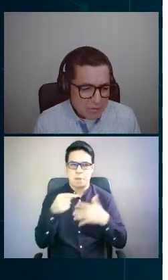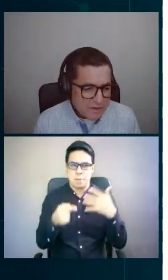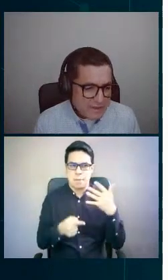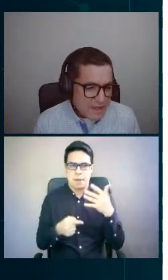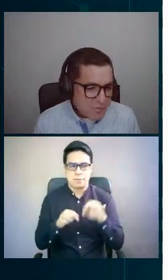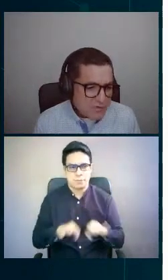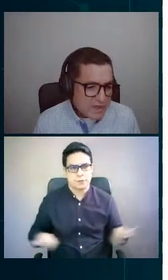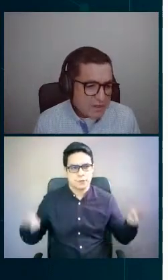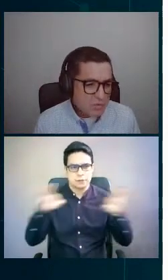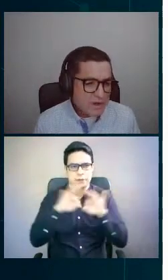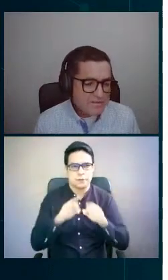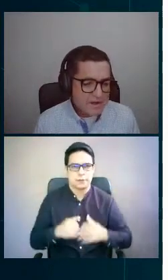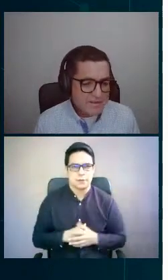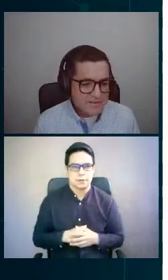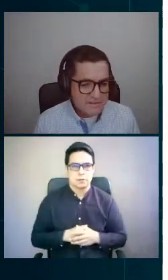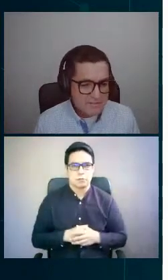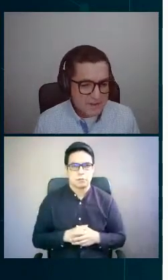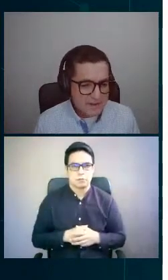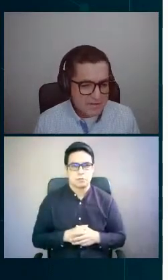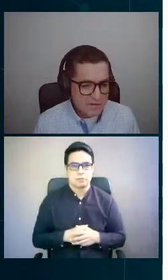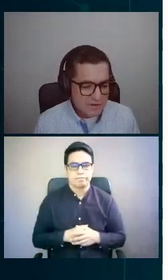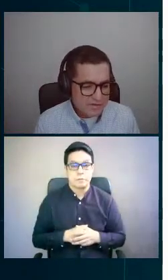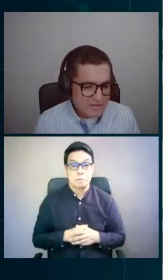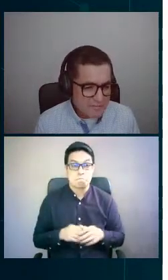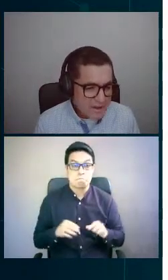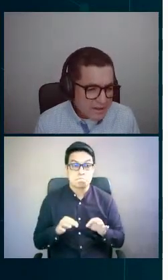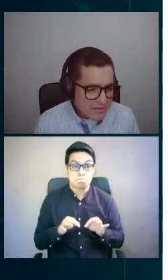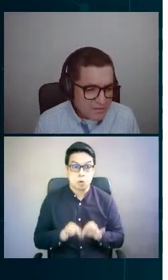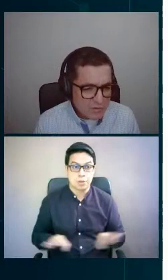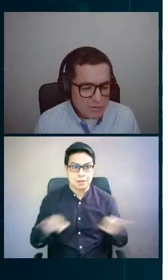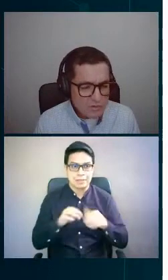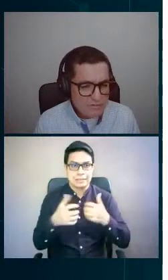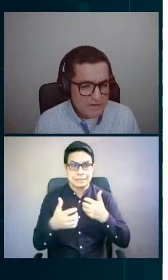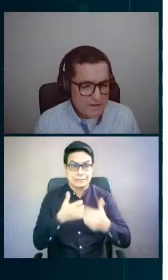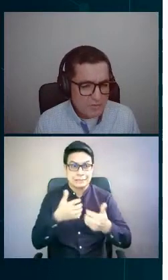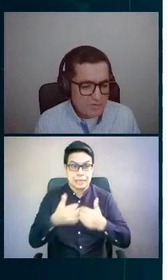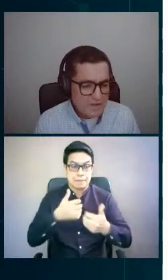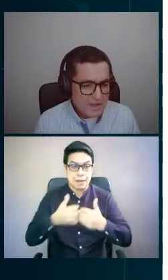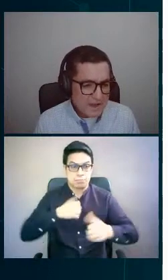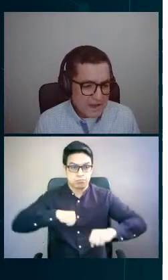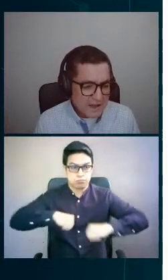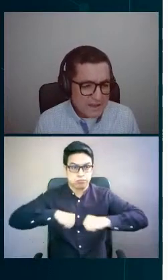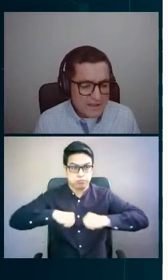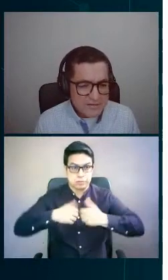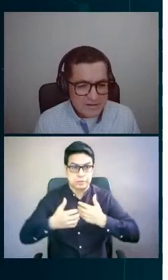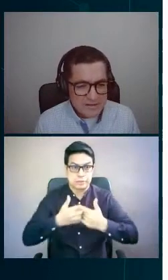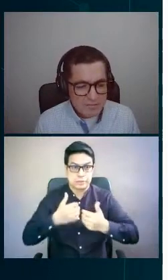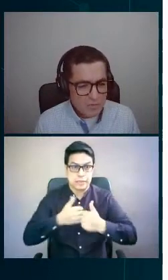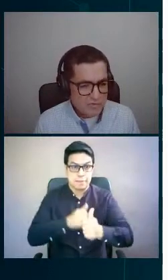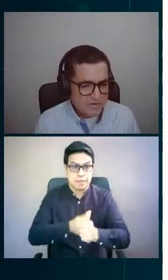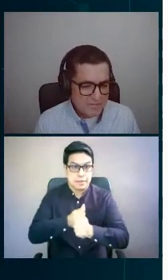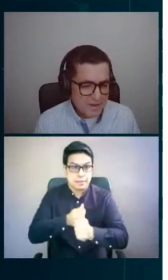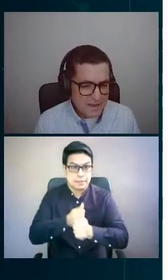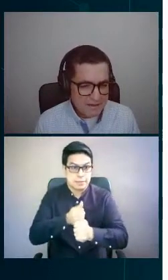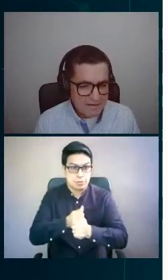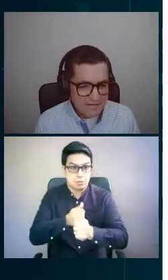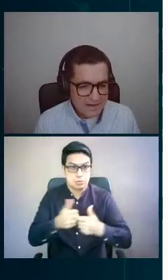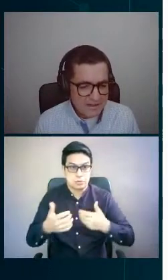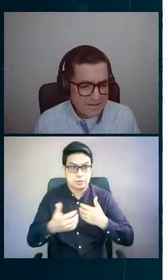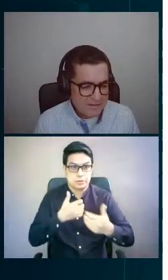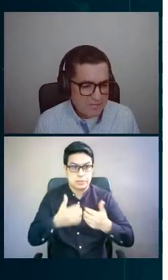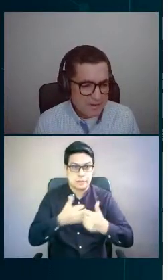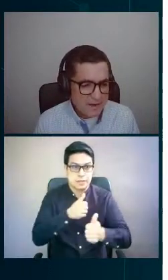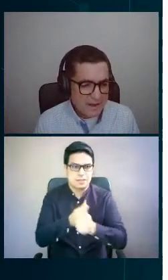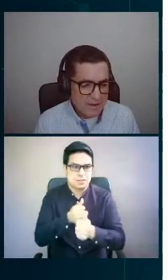Identificamos que teníamos que actualizar el sistema de gestión. Sistema de gestión nos referimos al GEDEN System o sistema de